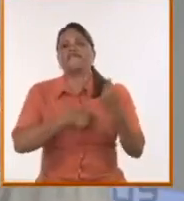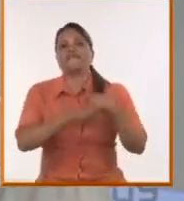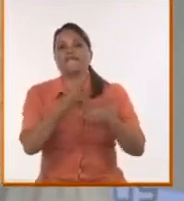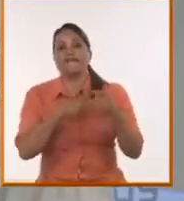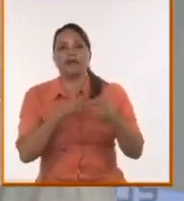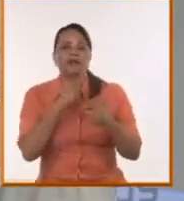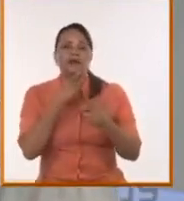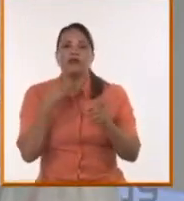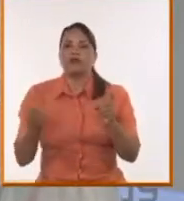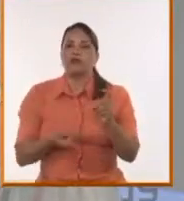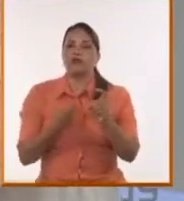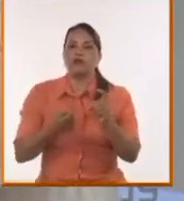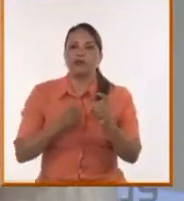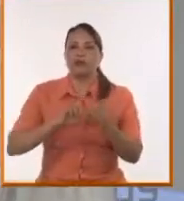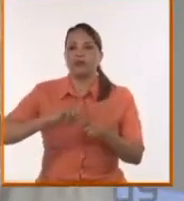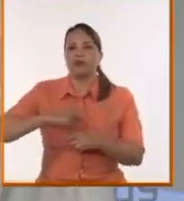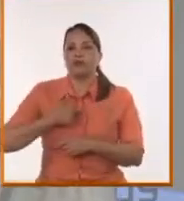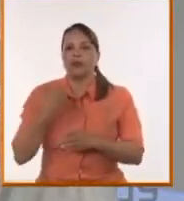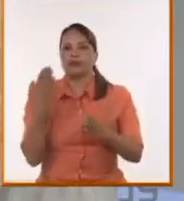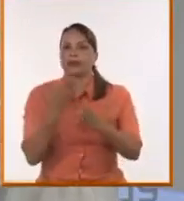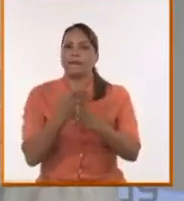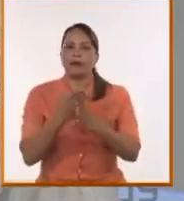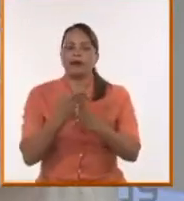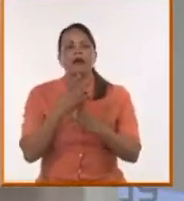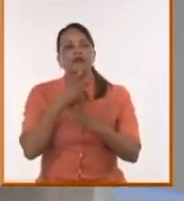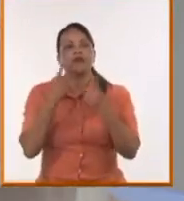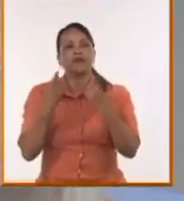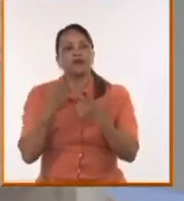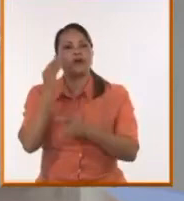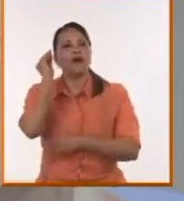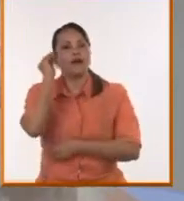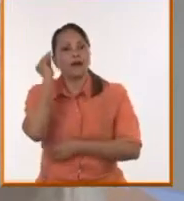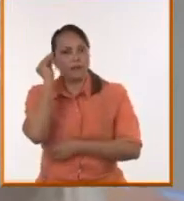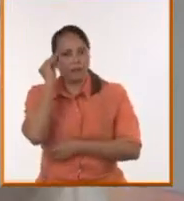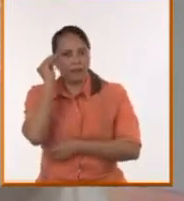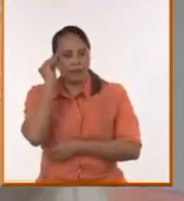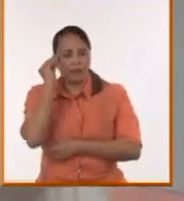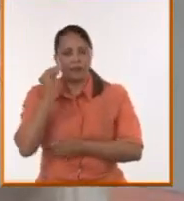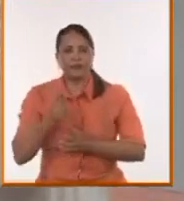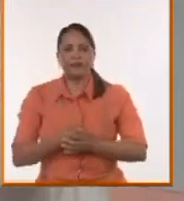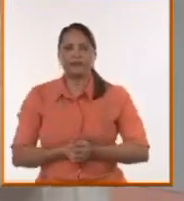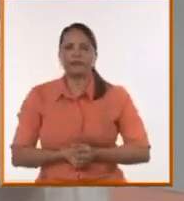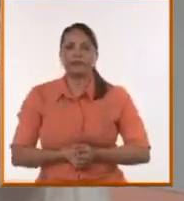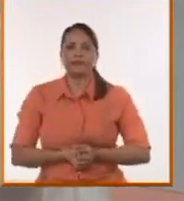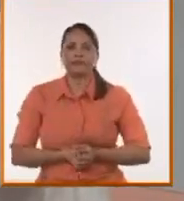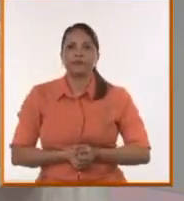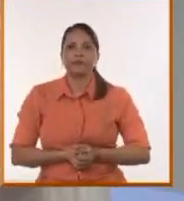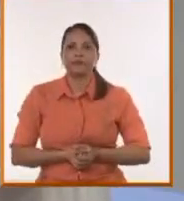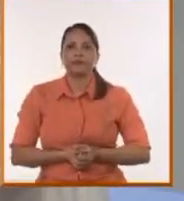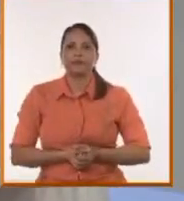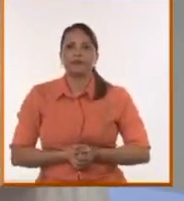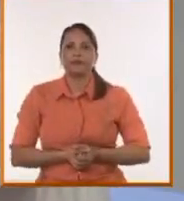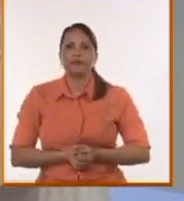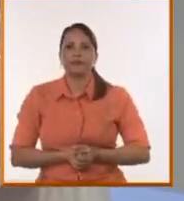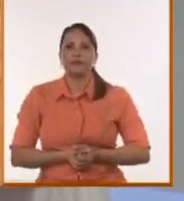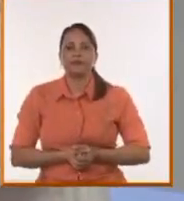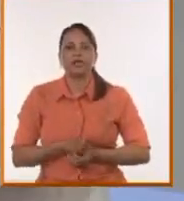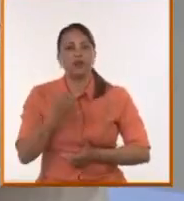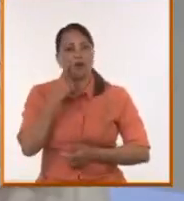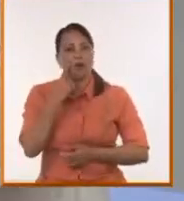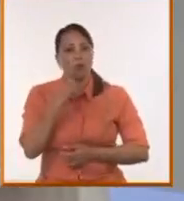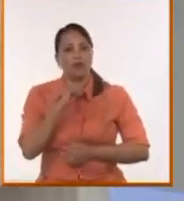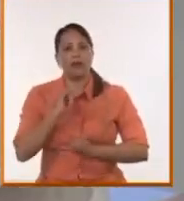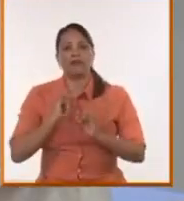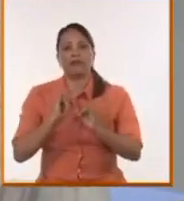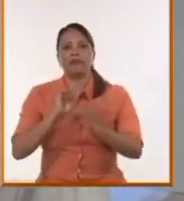no combatimos culturalmente eso, nos hizo falta aprender. Es un poco lo que veíamos en la noticia del día con el presidente Miguel Díaz